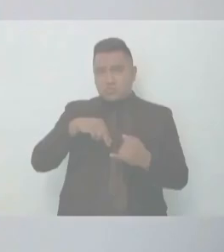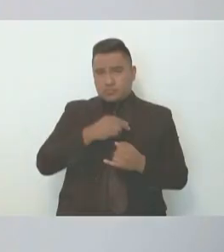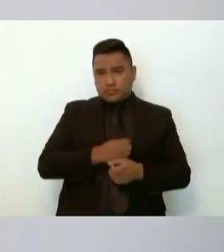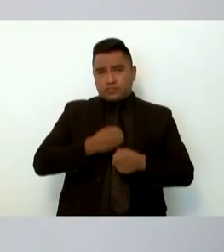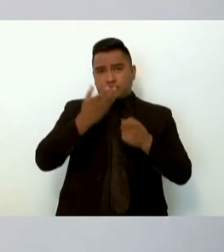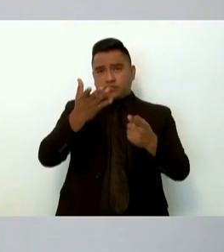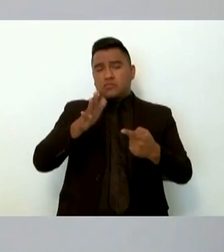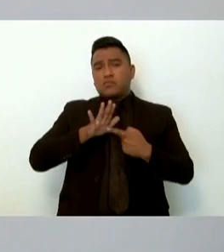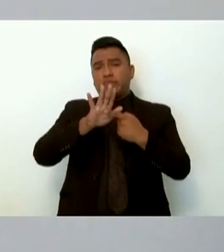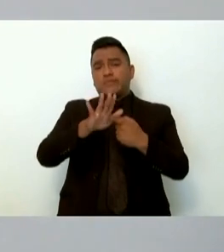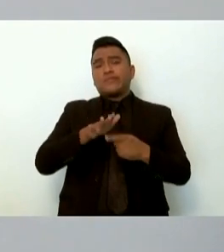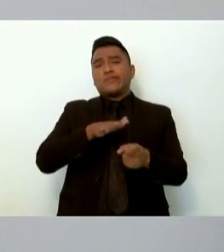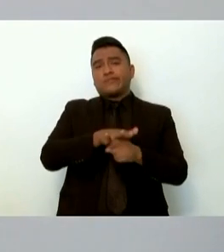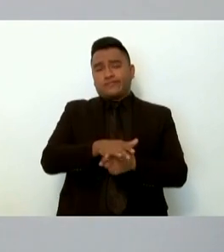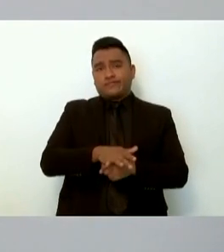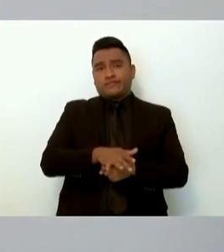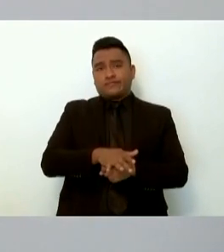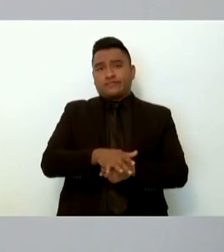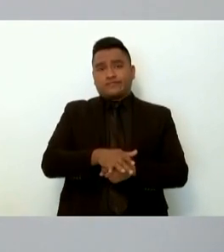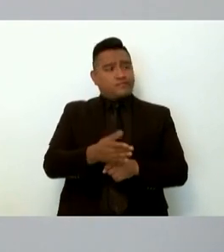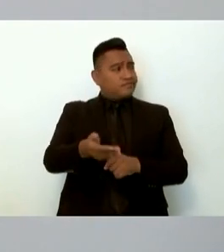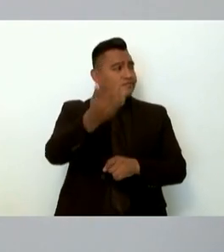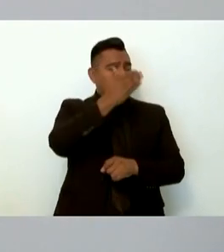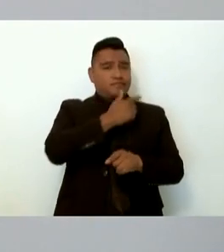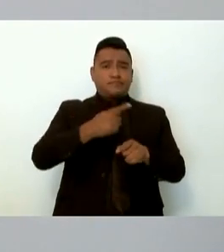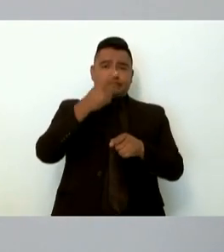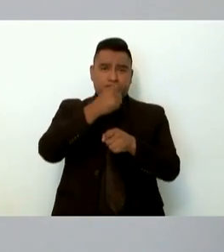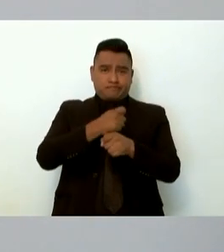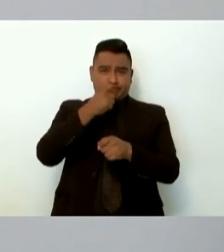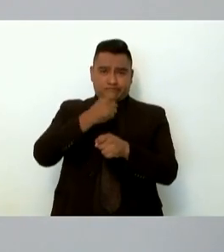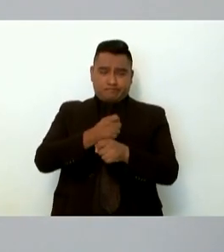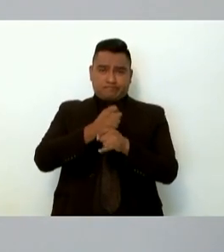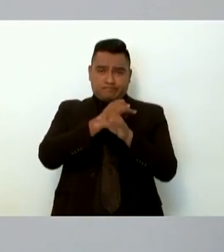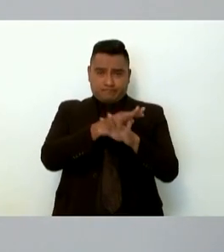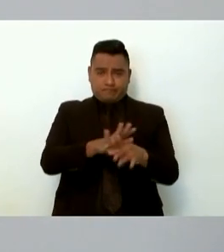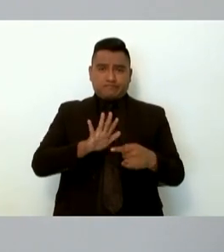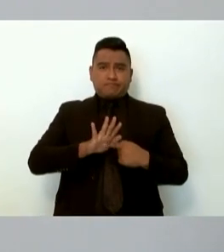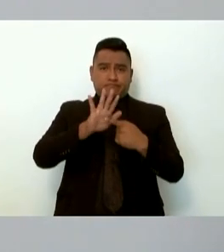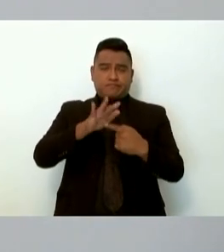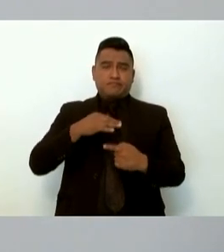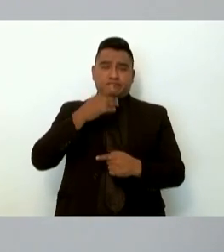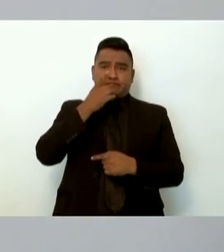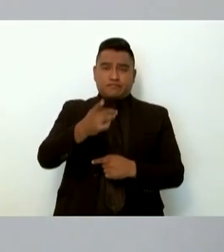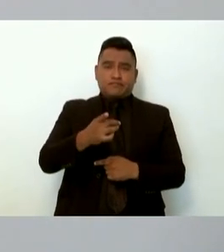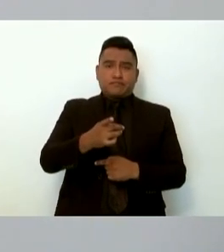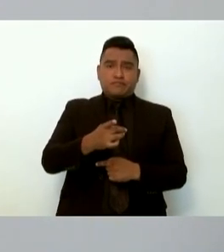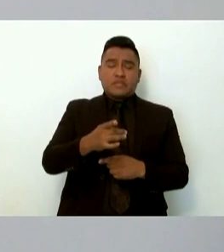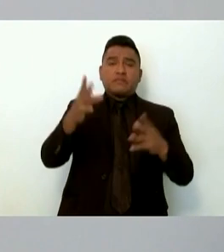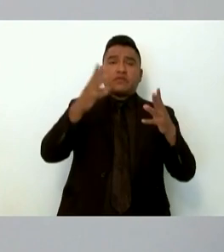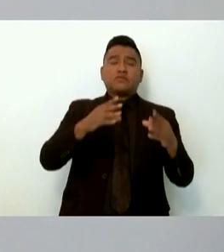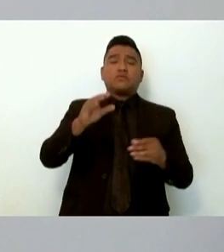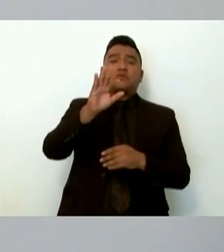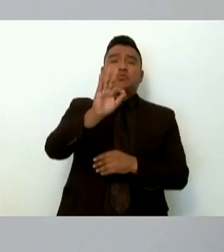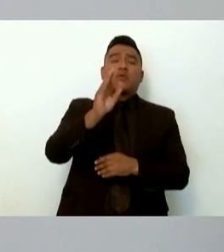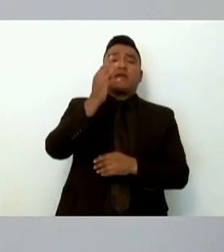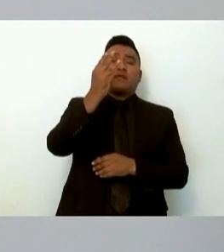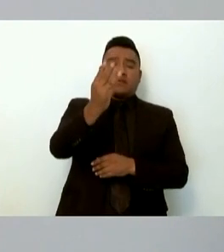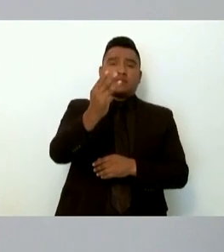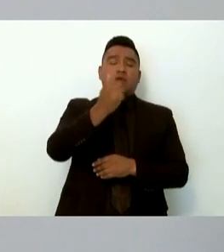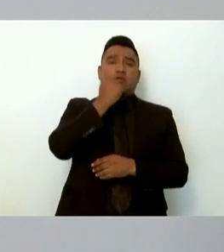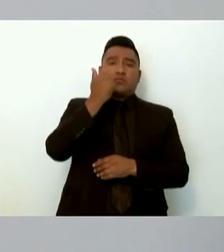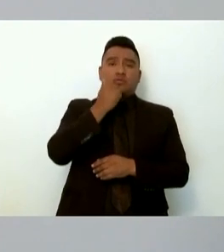dije en el primer informe y lo ratifico la desaparición de los 43 estudiantes de la normal